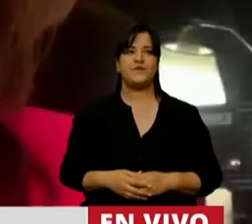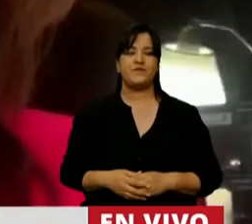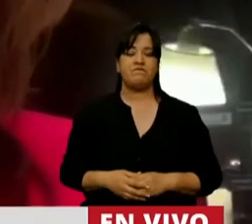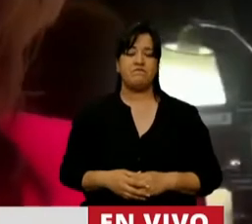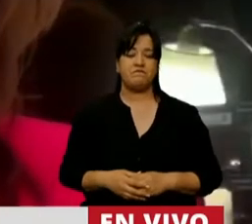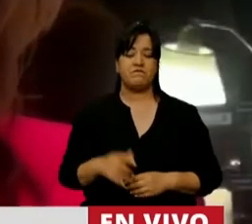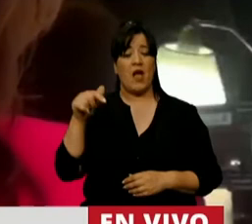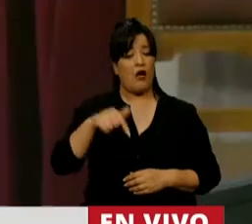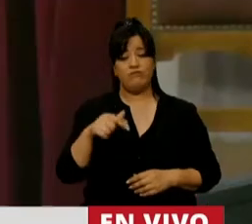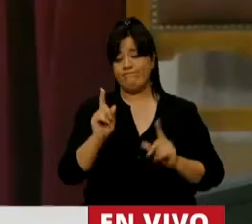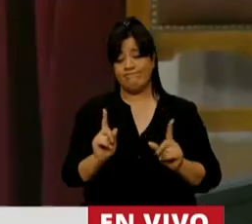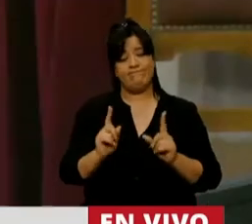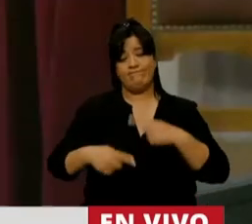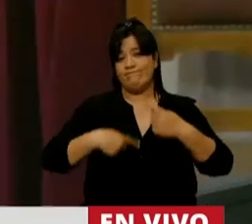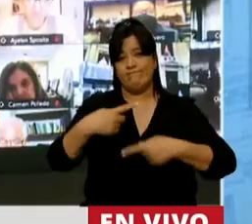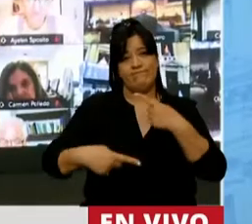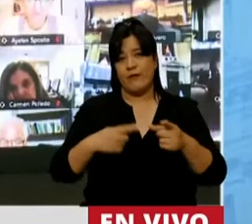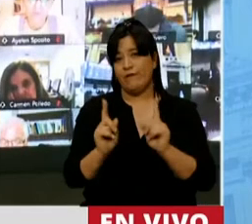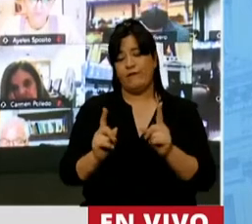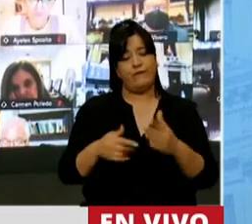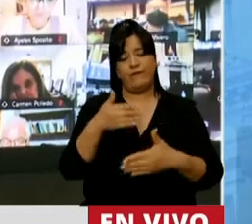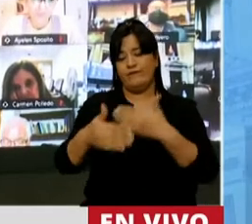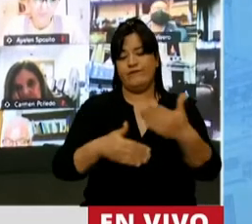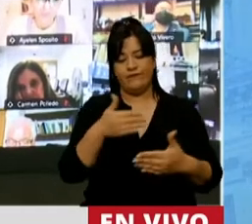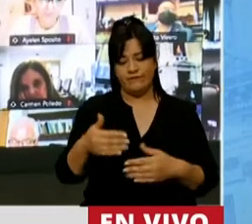vamos para adelante como acaba de decir señor presidente.